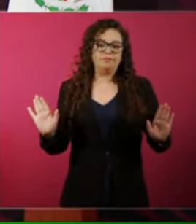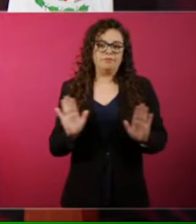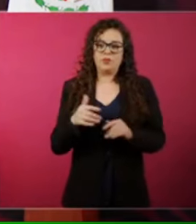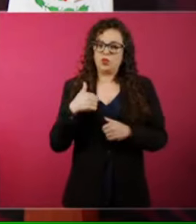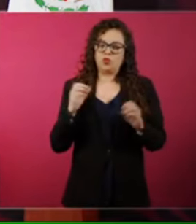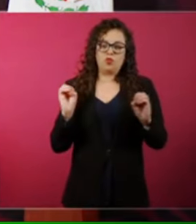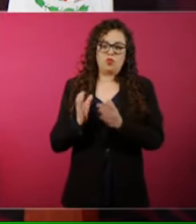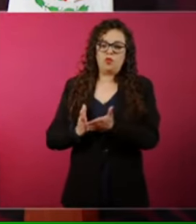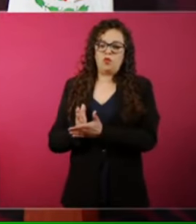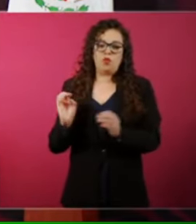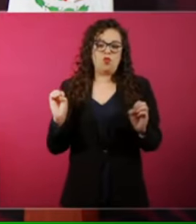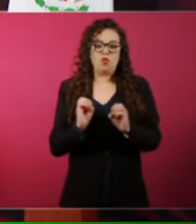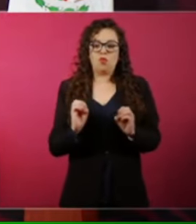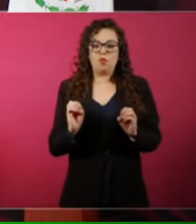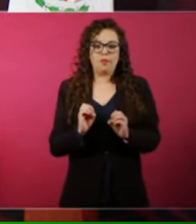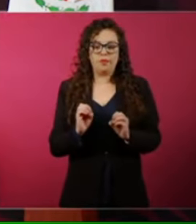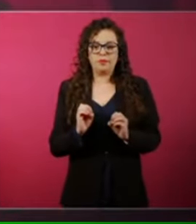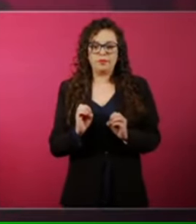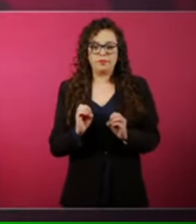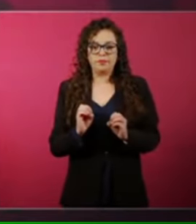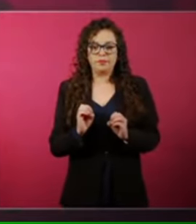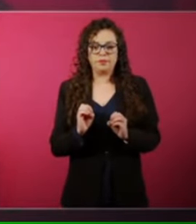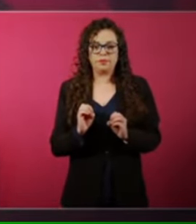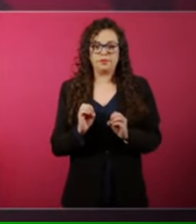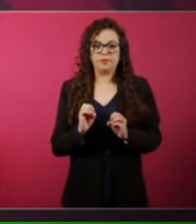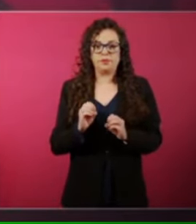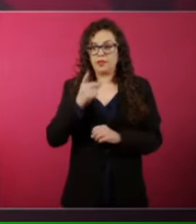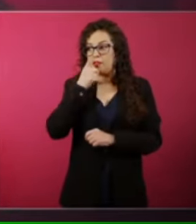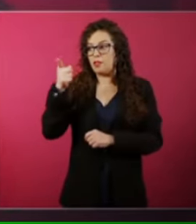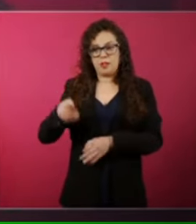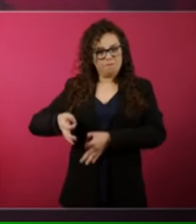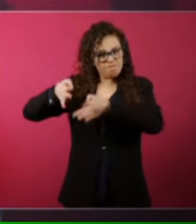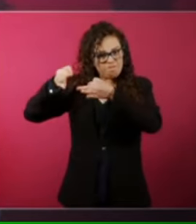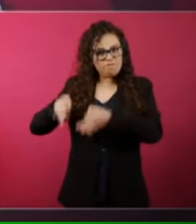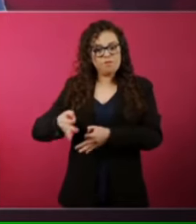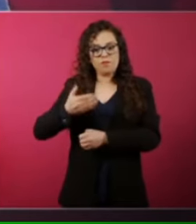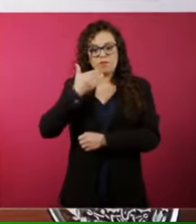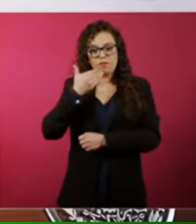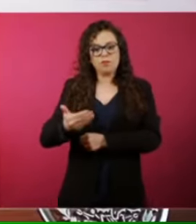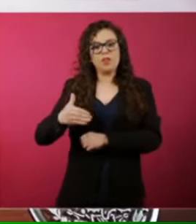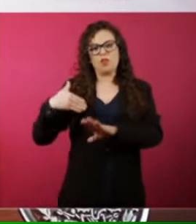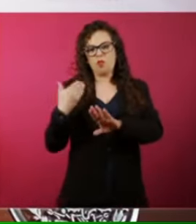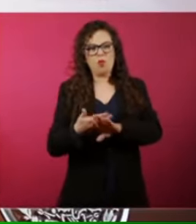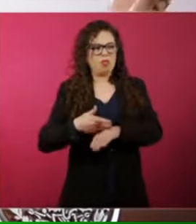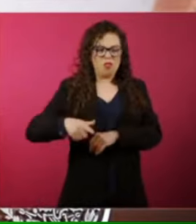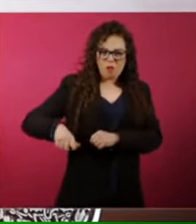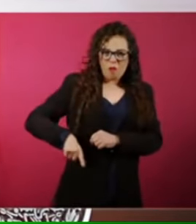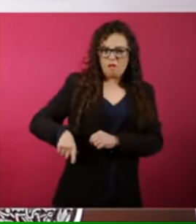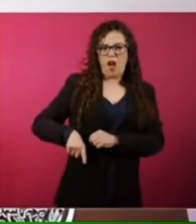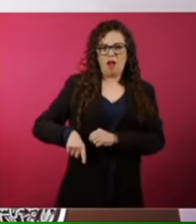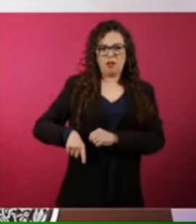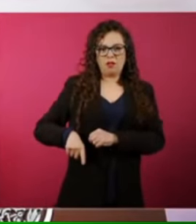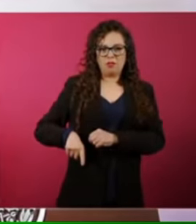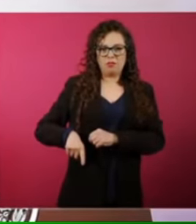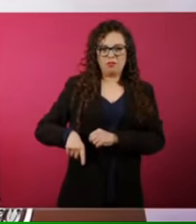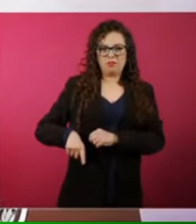este ellos son los verdaderos opositores al gobierno cosas así ¿no? pero